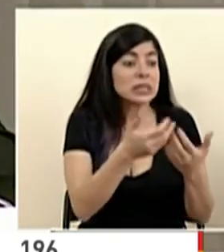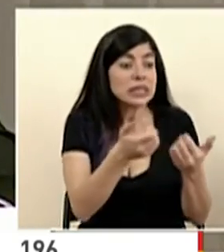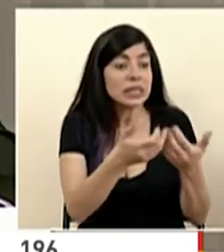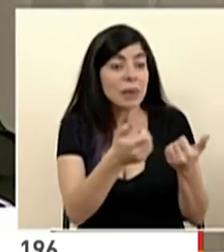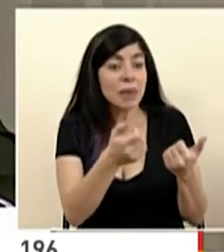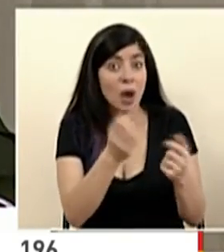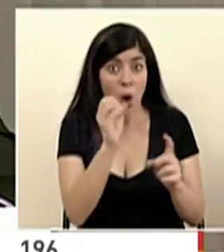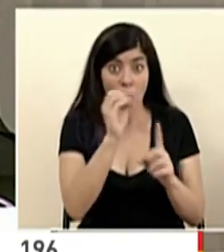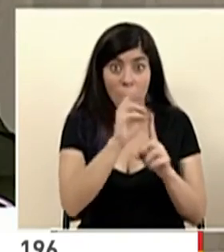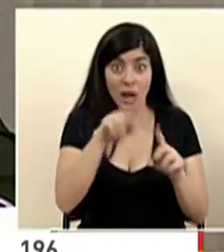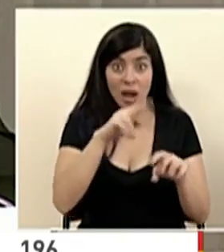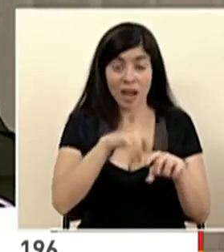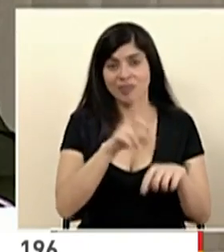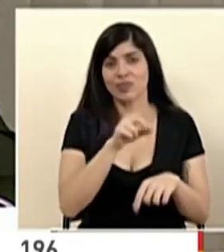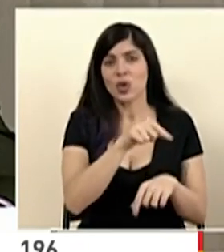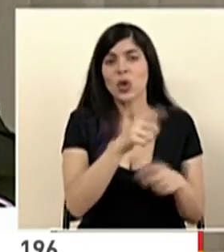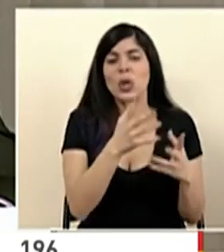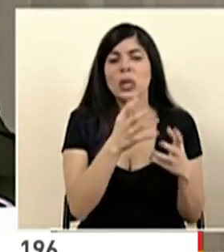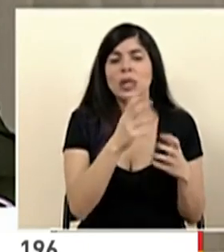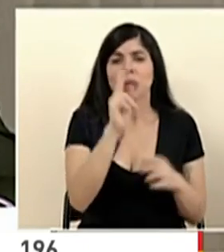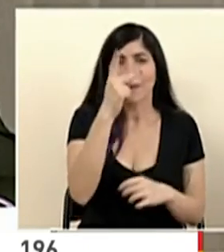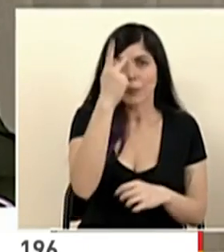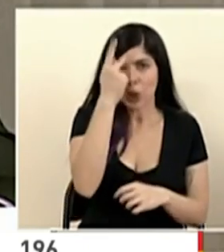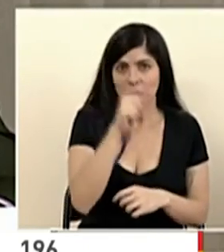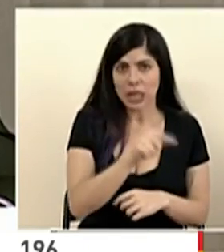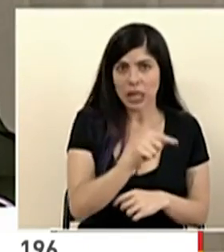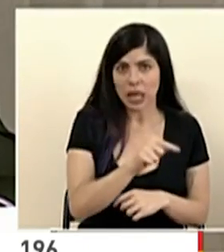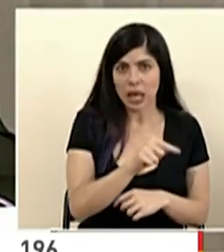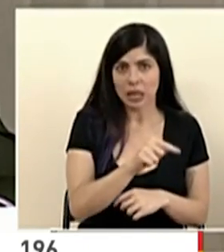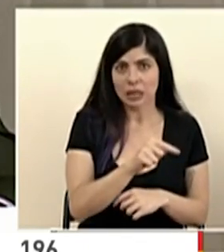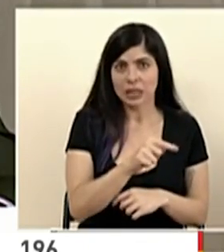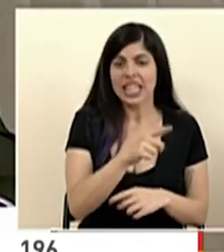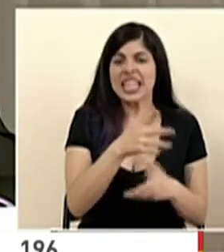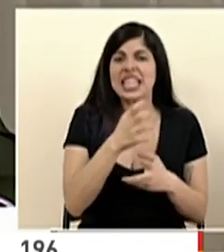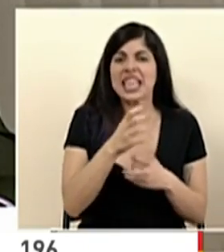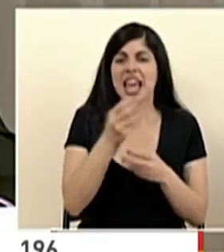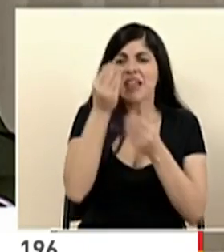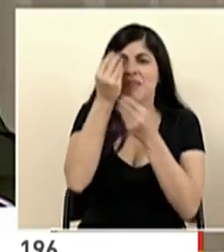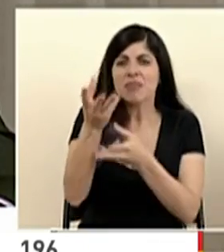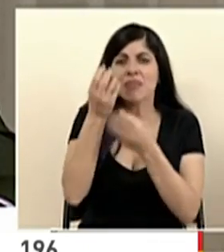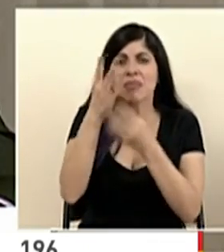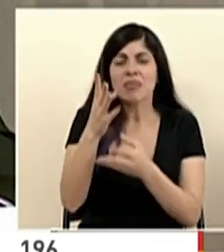no nacionales, sino políticos. Y he visto motivación de desinformar.